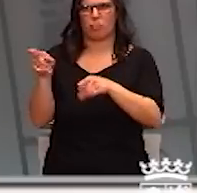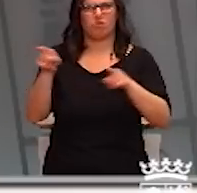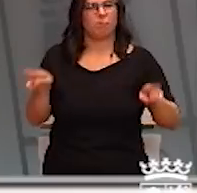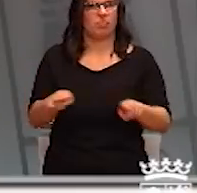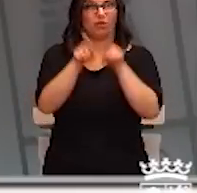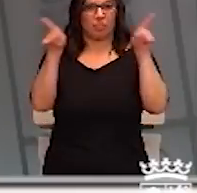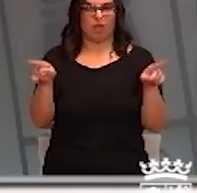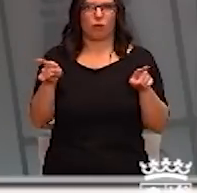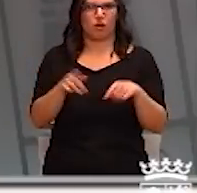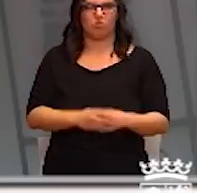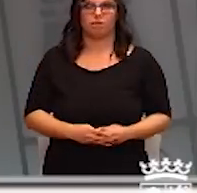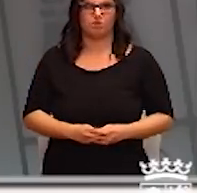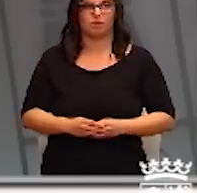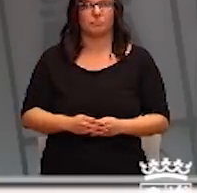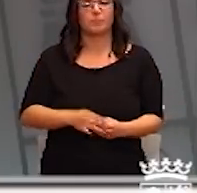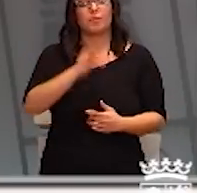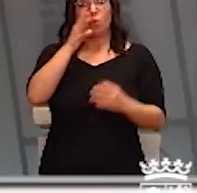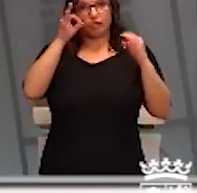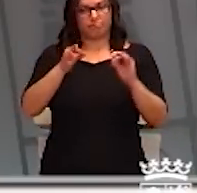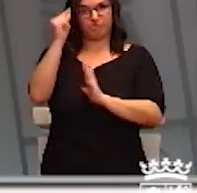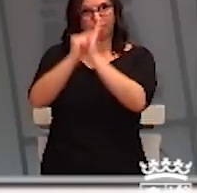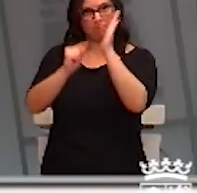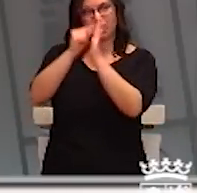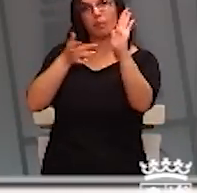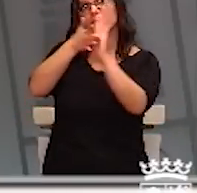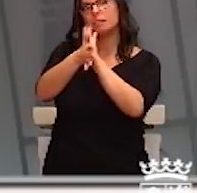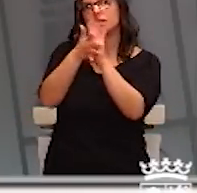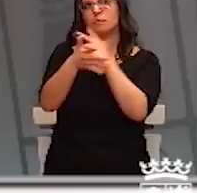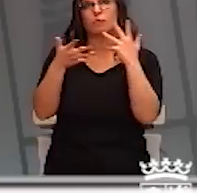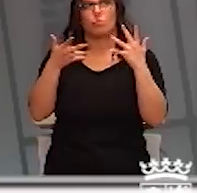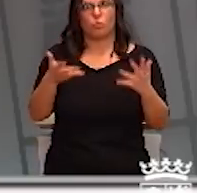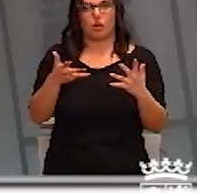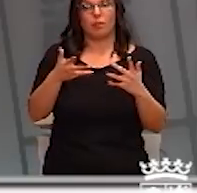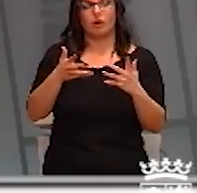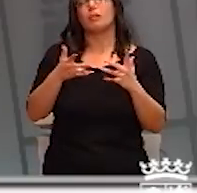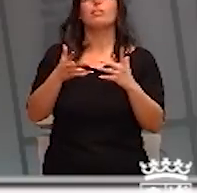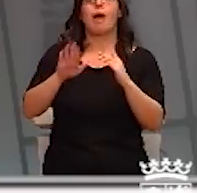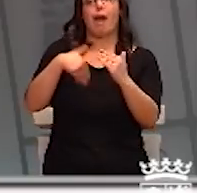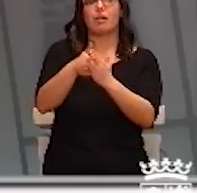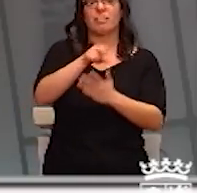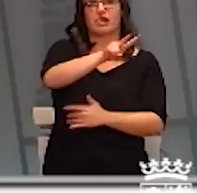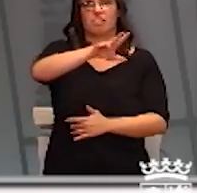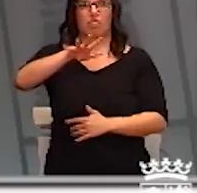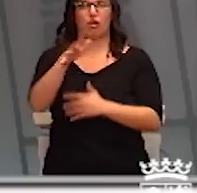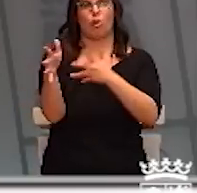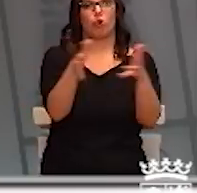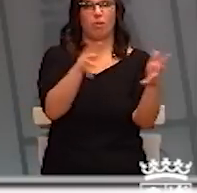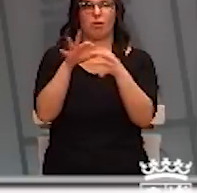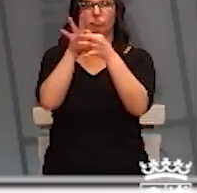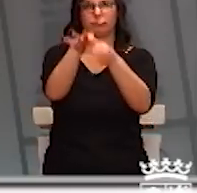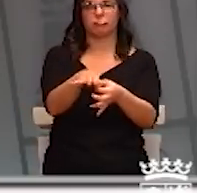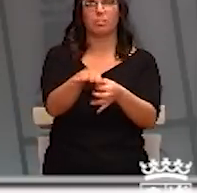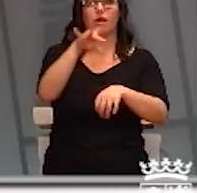Dicho esto, paso a relatarles las medidas que se han aprobado inicialmente hasta el 25 de marzo en relación con la enfermedad